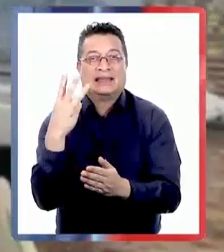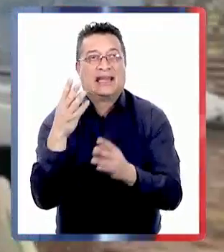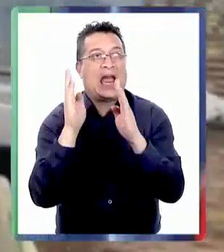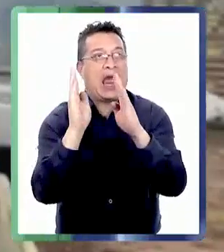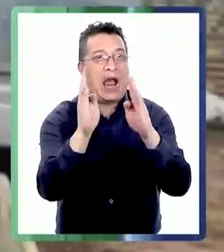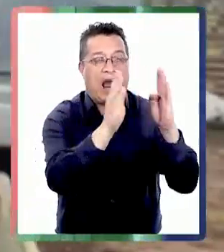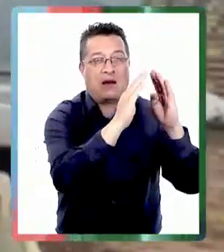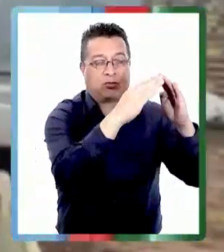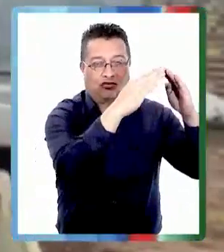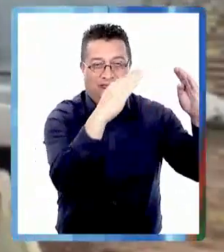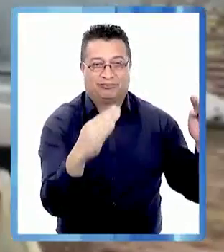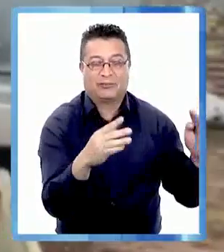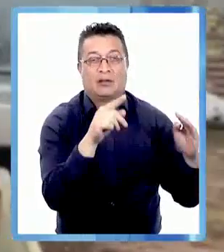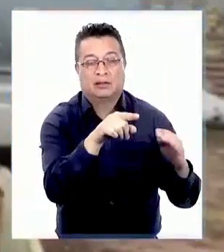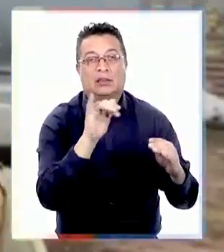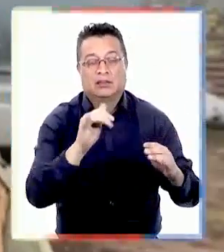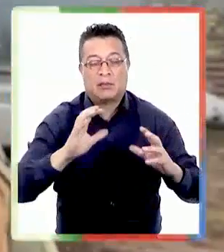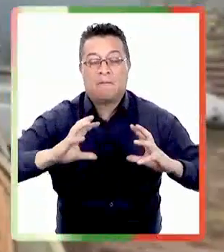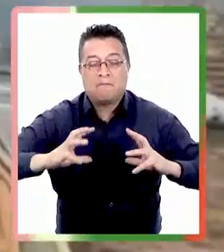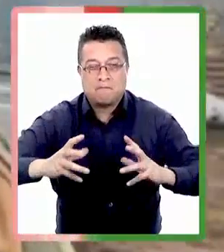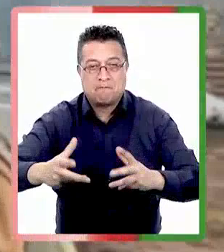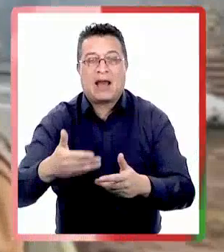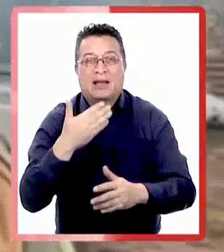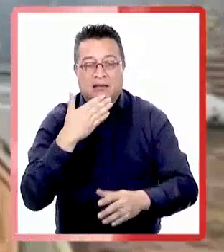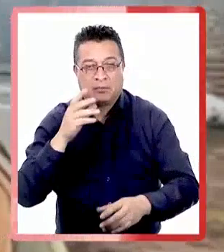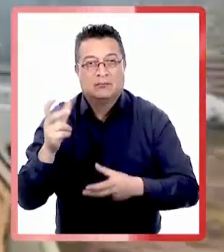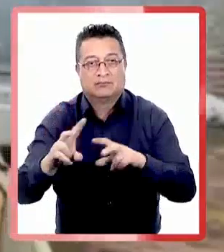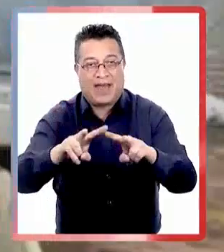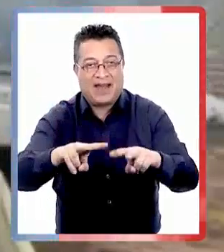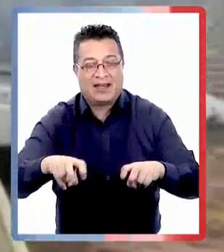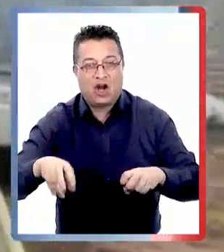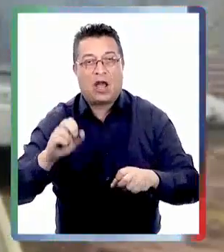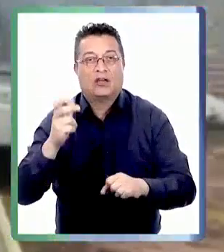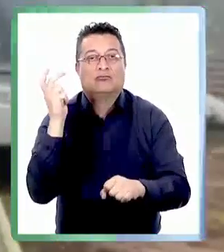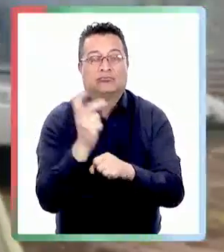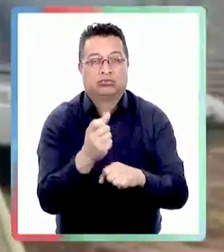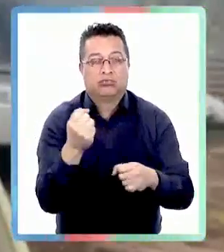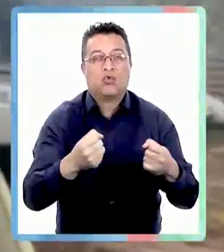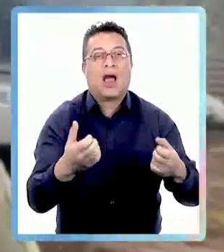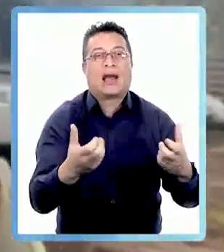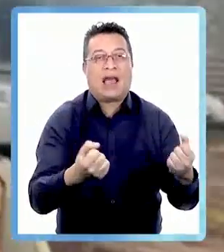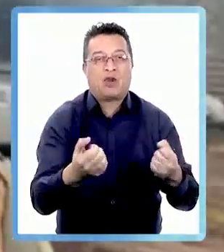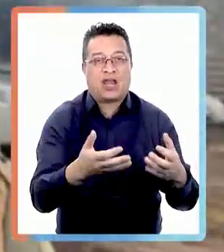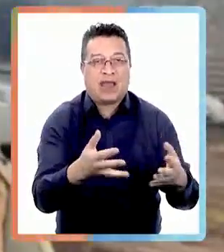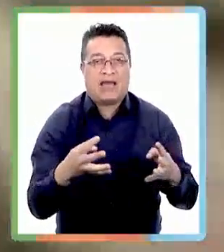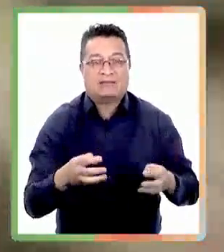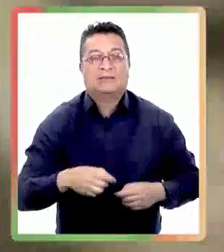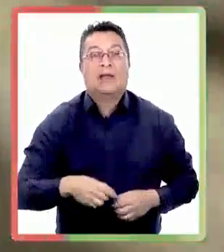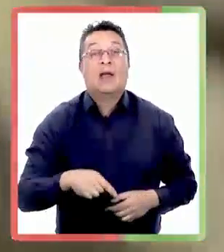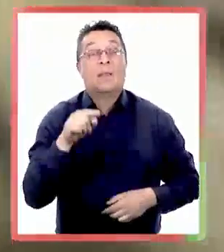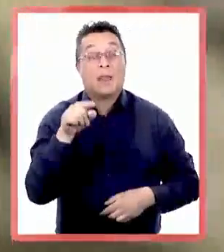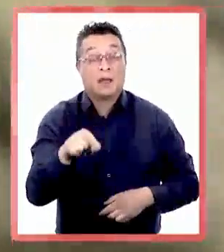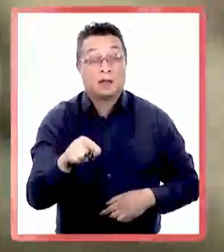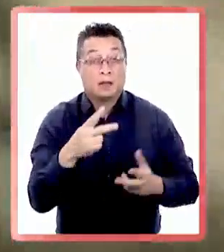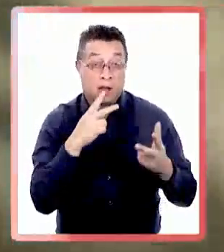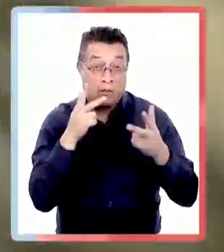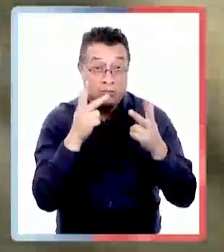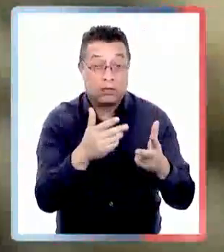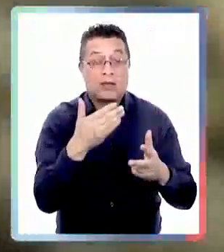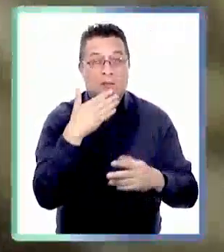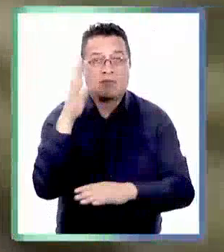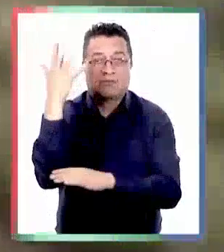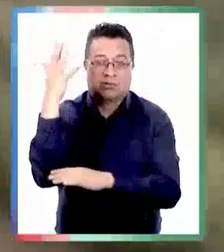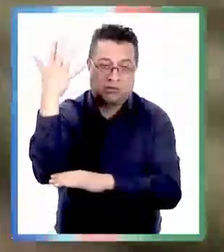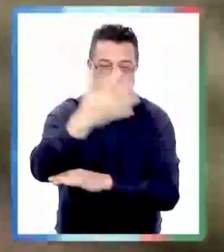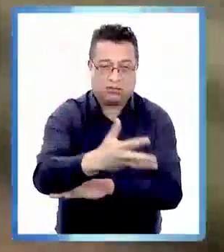de tres galpones de una cantidad no determinada de máquinas agrícolas y del robo de una camioneta los autores del